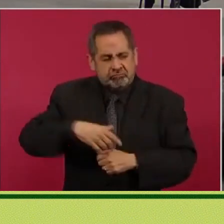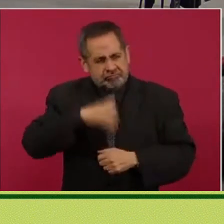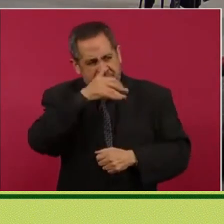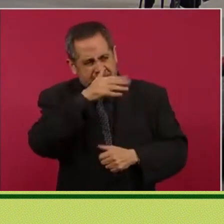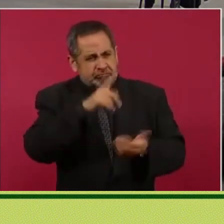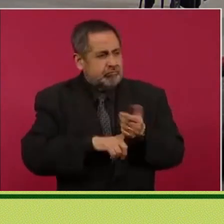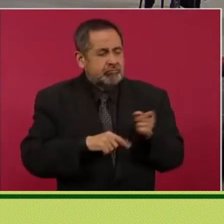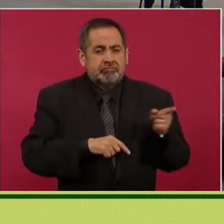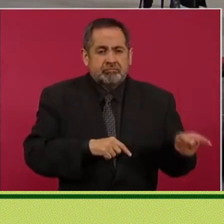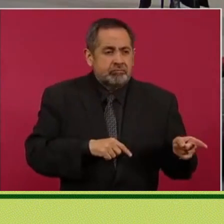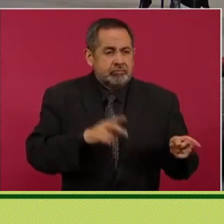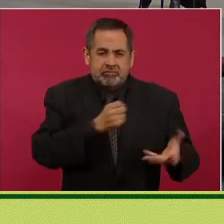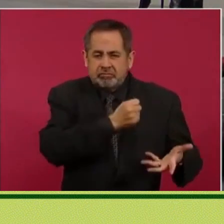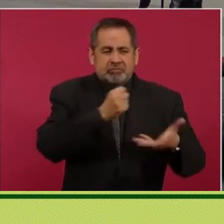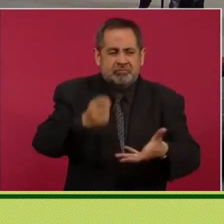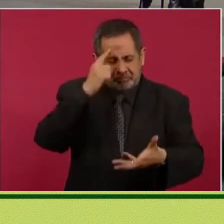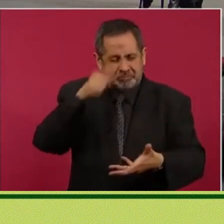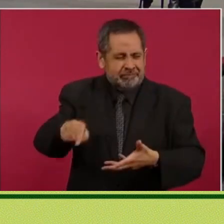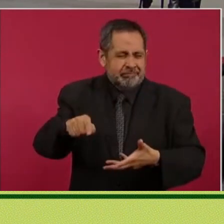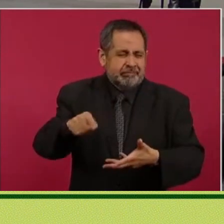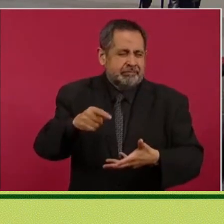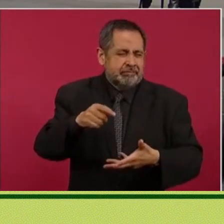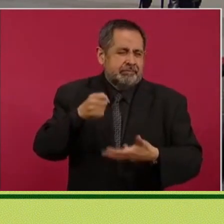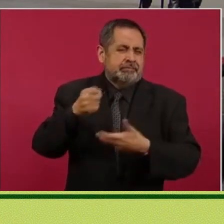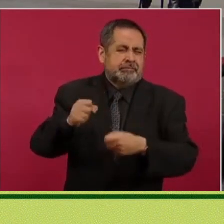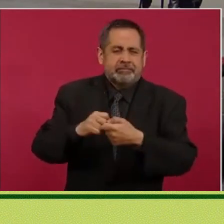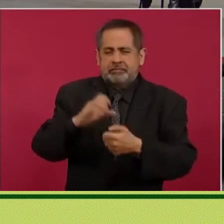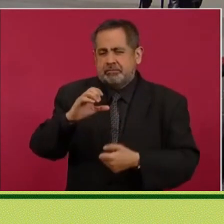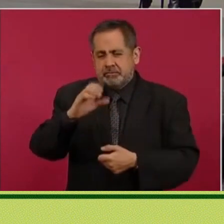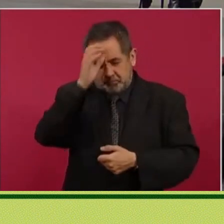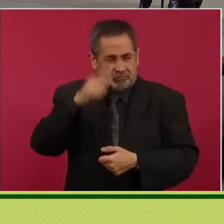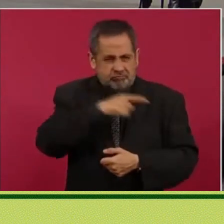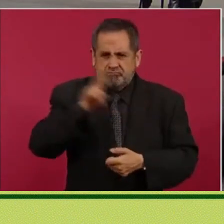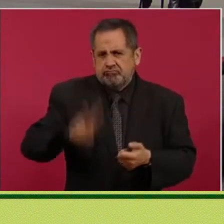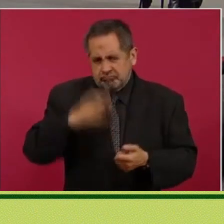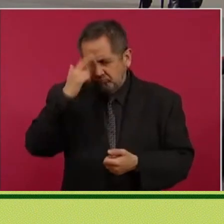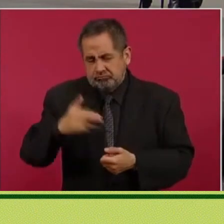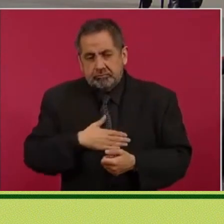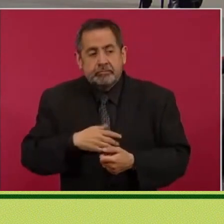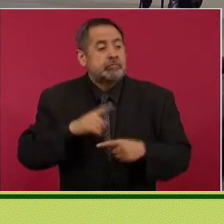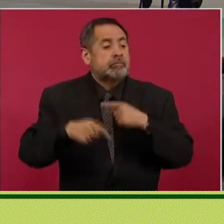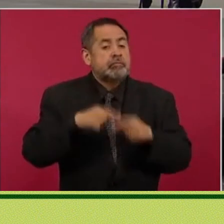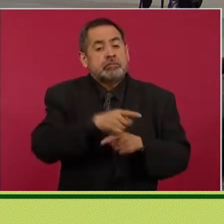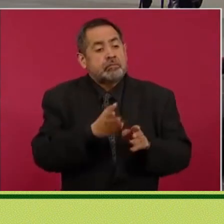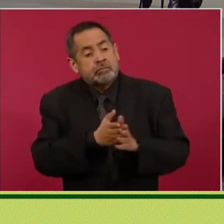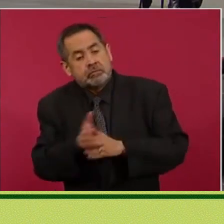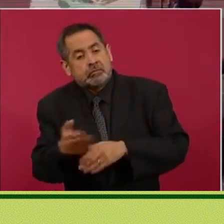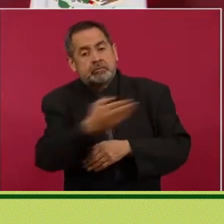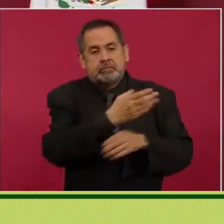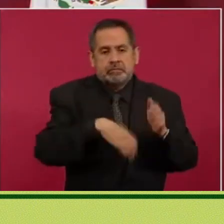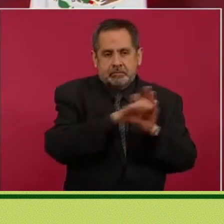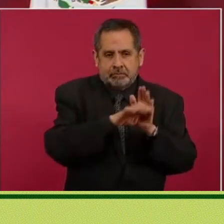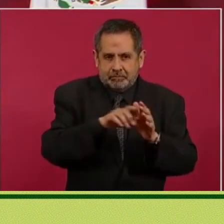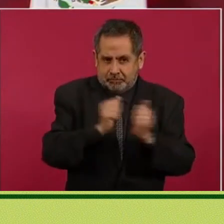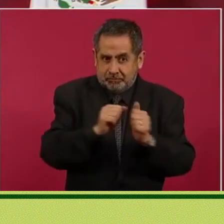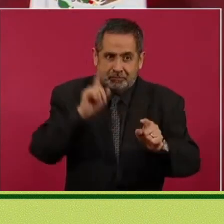porque nunca mandaba recursos a Coahuila. Reclamos justos, además. Después te atendaste a la alcoba con aquella,